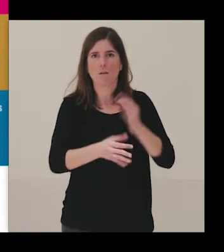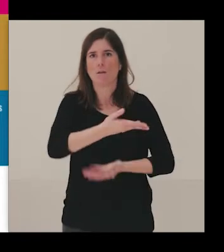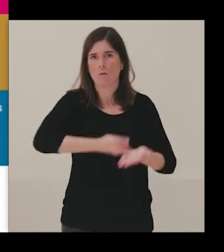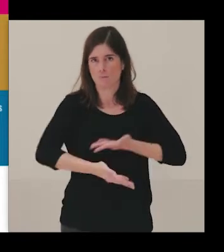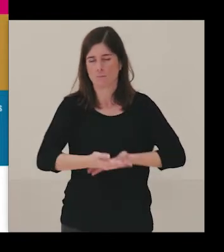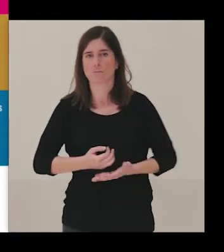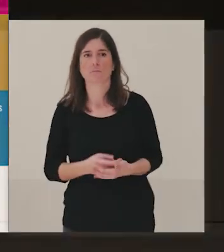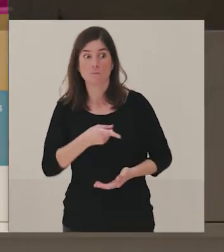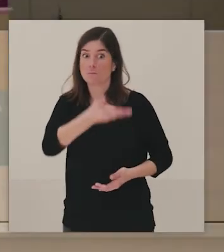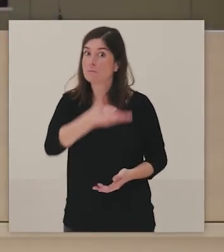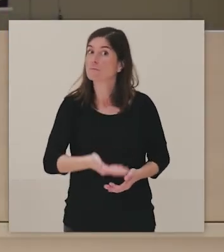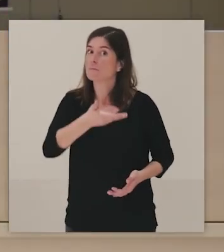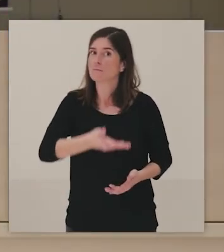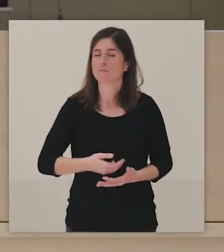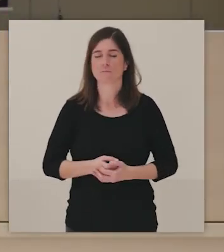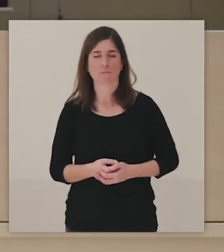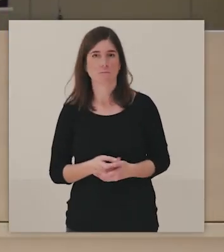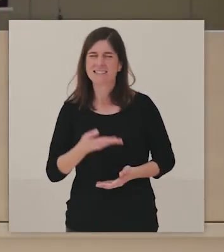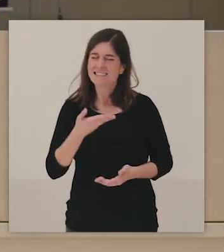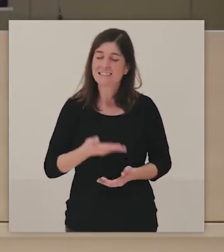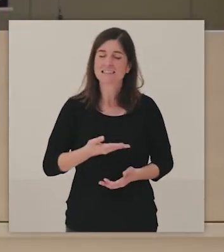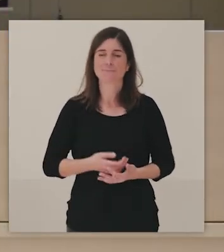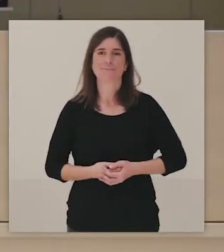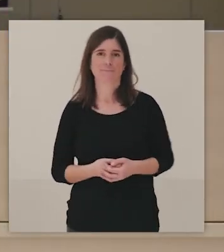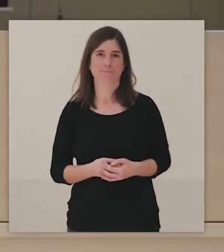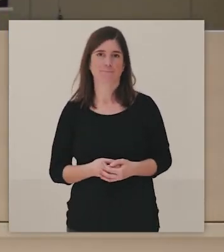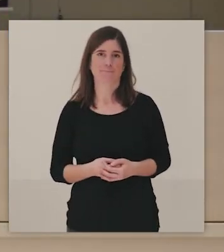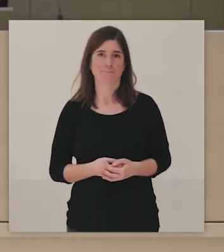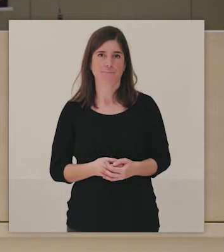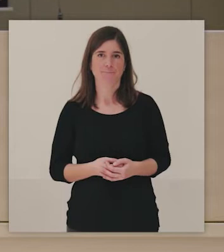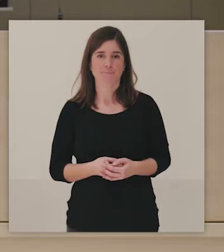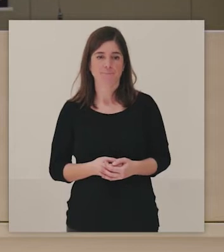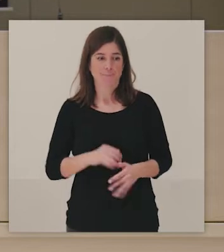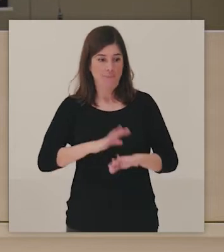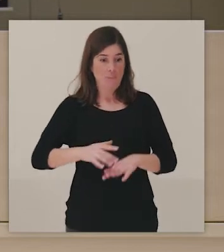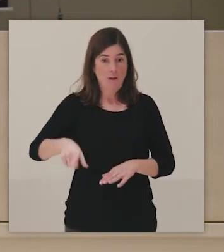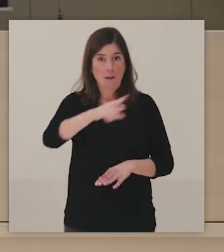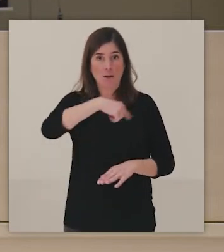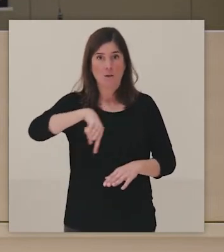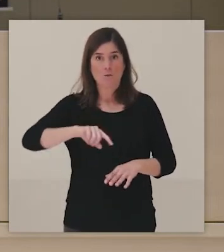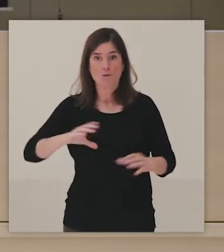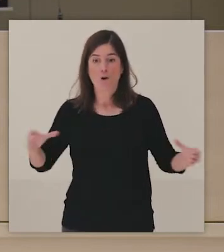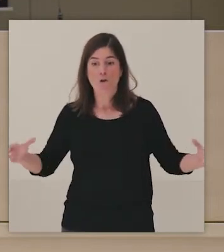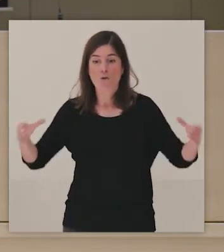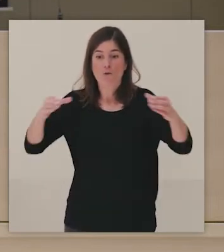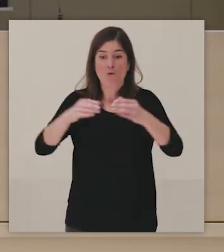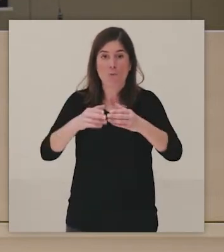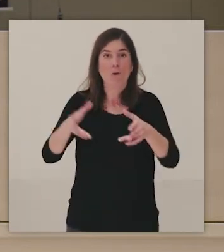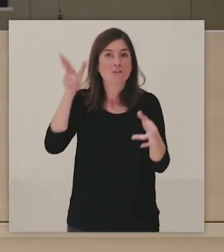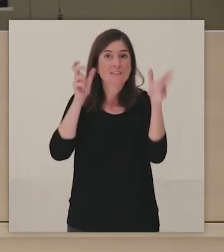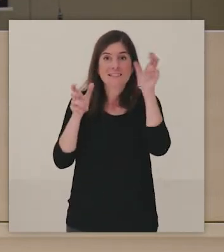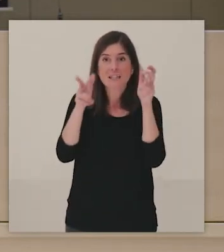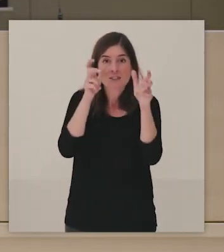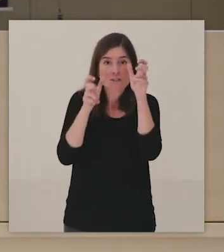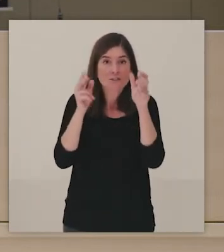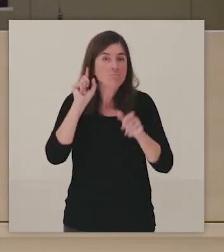nosotros son el elemento fundamental también para conocer los colectivos con los que vamos a trabajar,